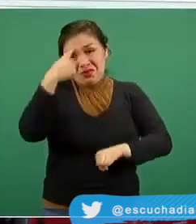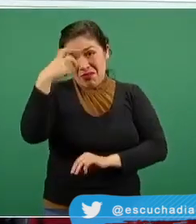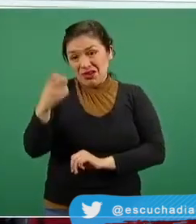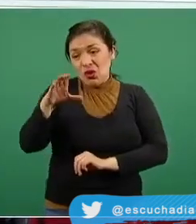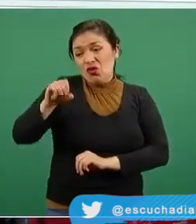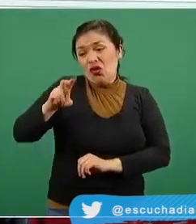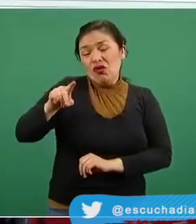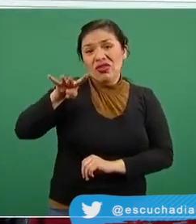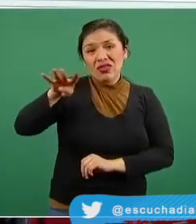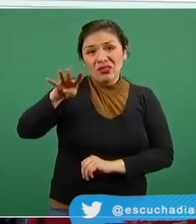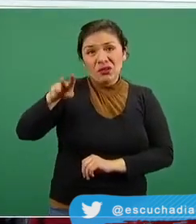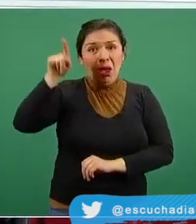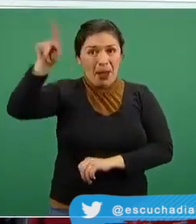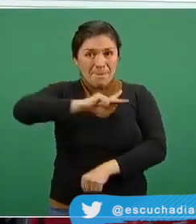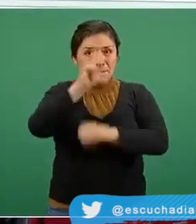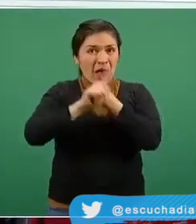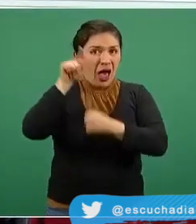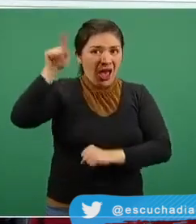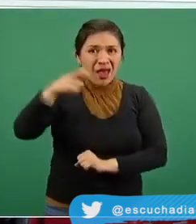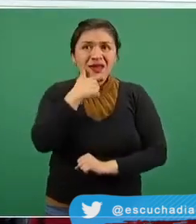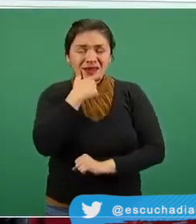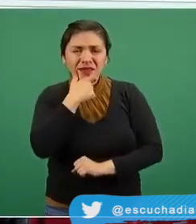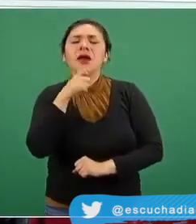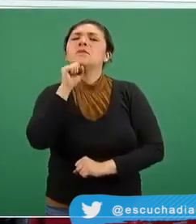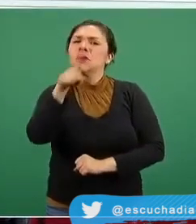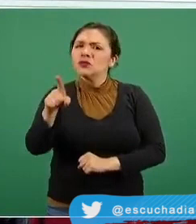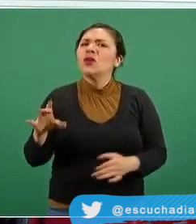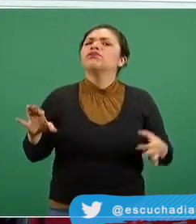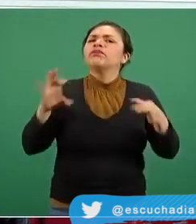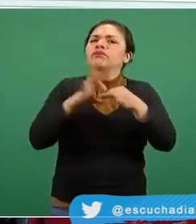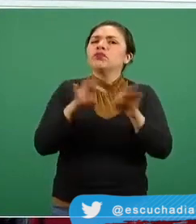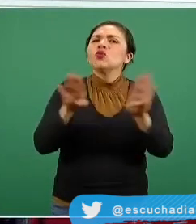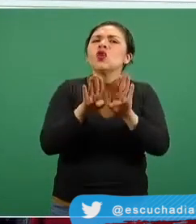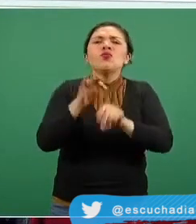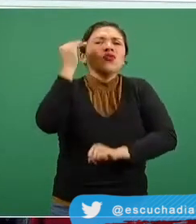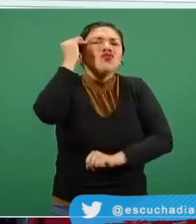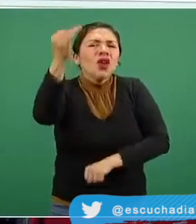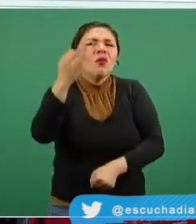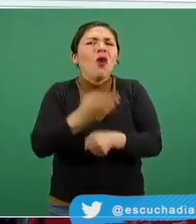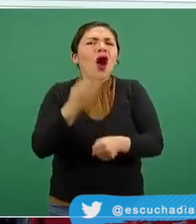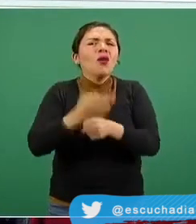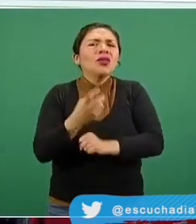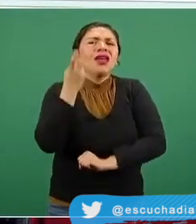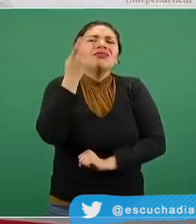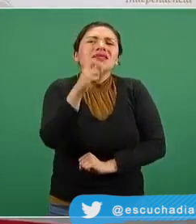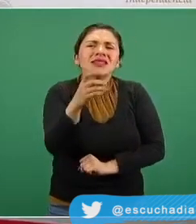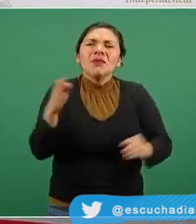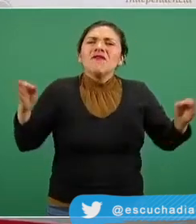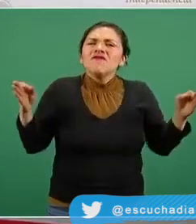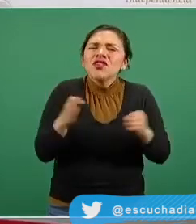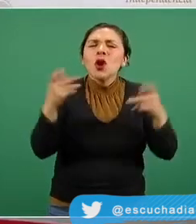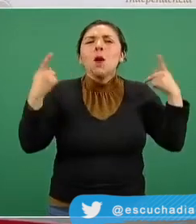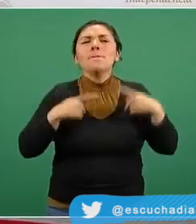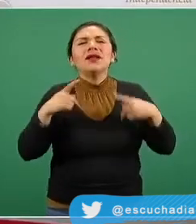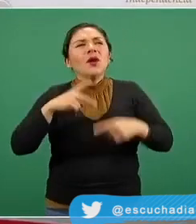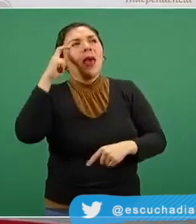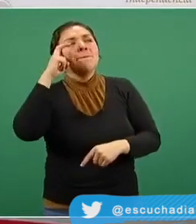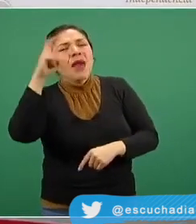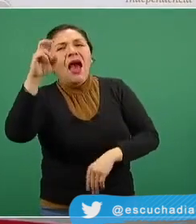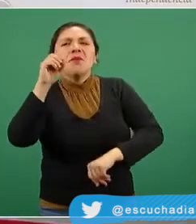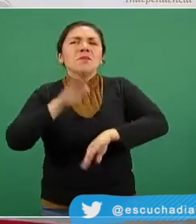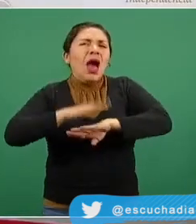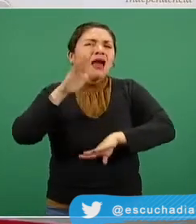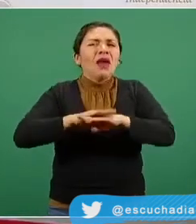en este país, asociado también lógicamente a las temporadas decembrinas y la movilidad que en su momento se